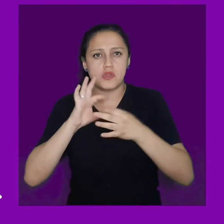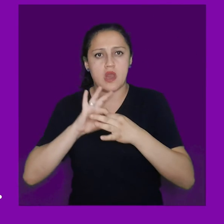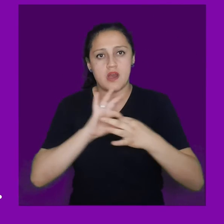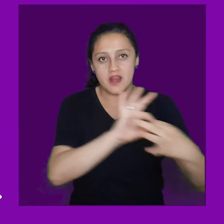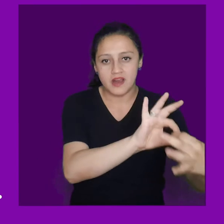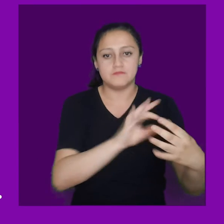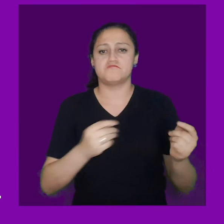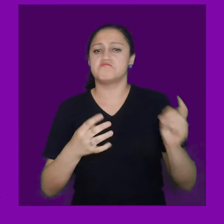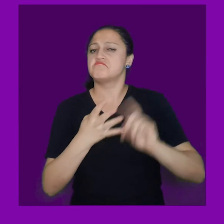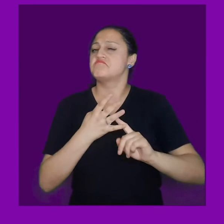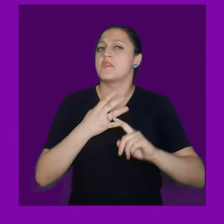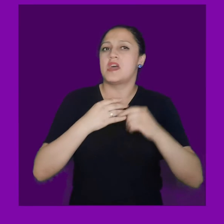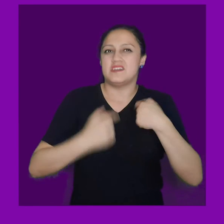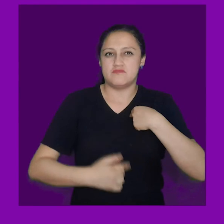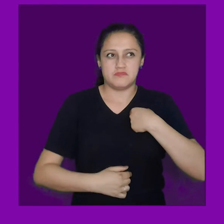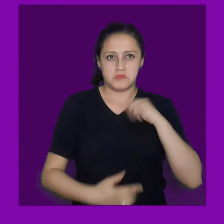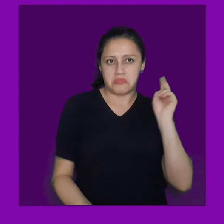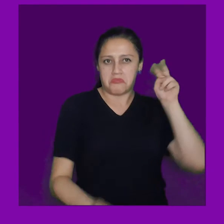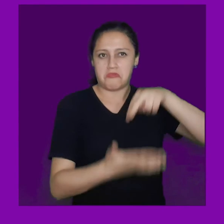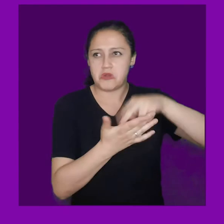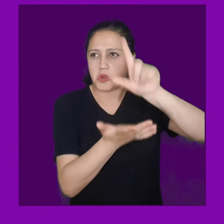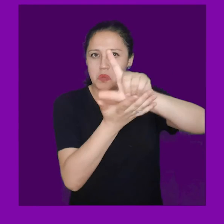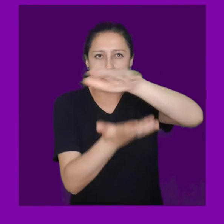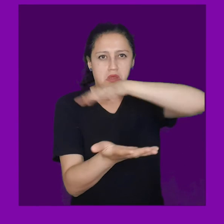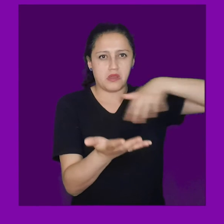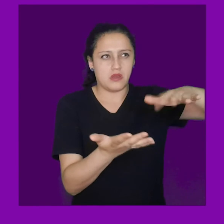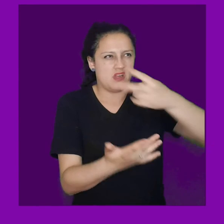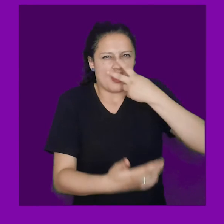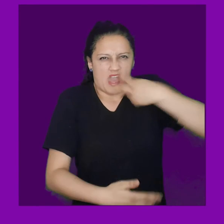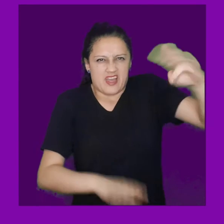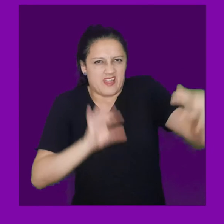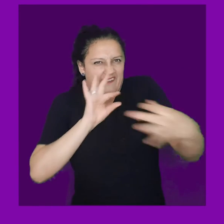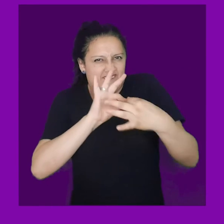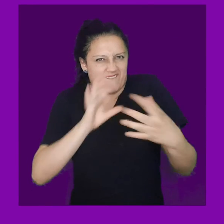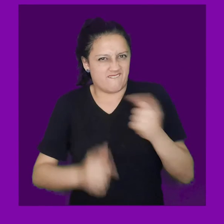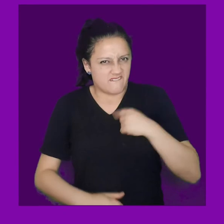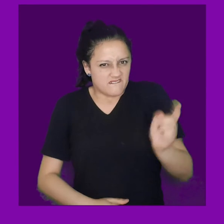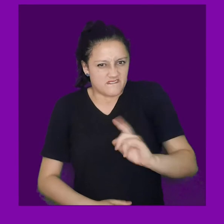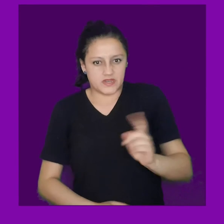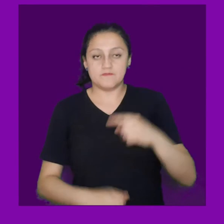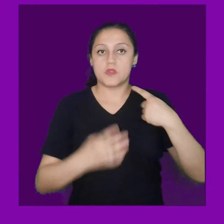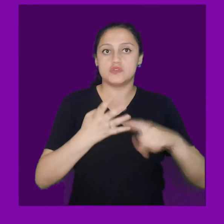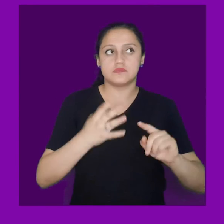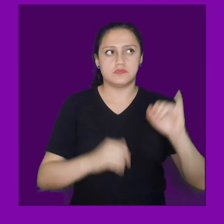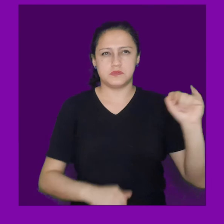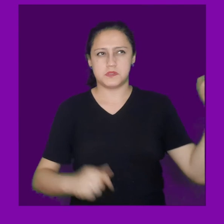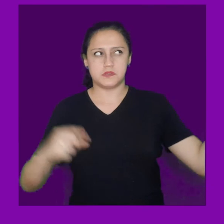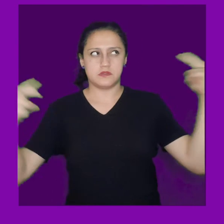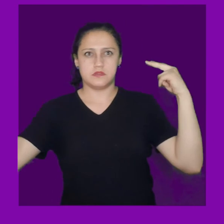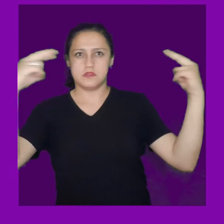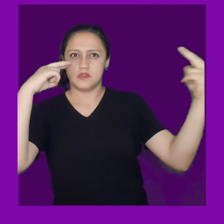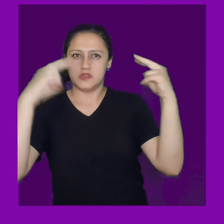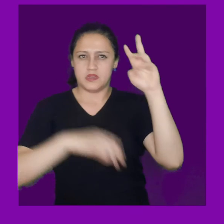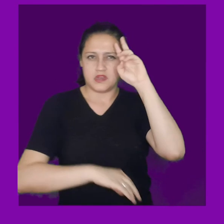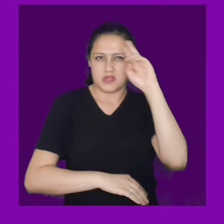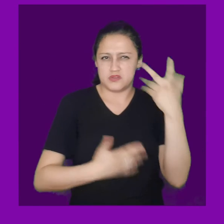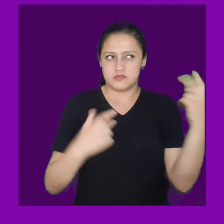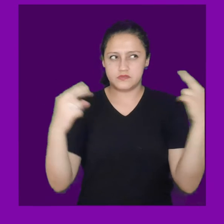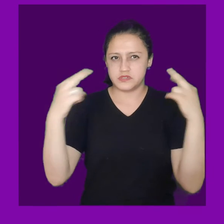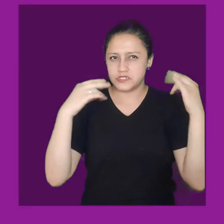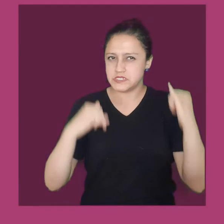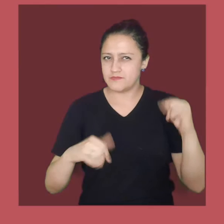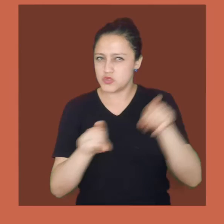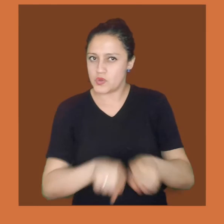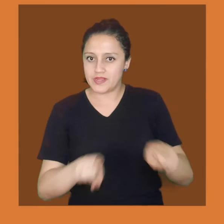fue el último día que... Me sentía ajeno a todo lo que me rodeaba. Ellos siempre se miraban de la misma manera.